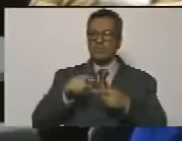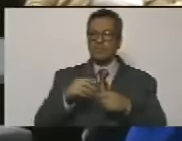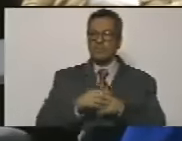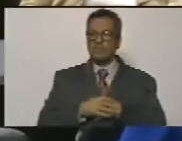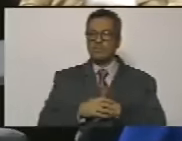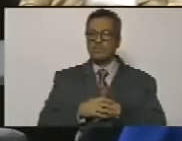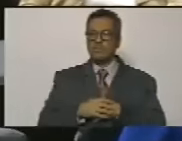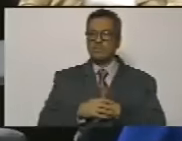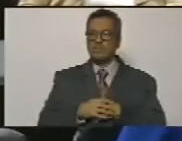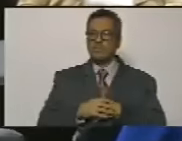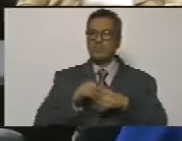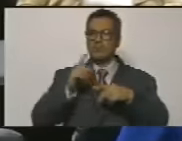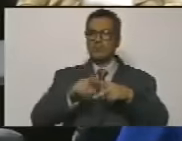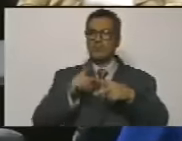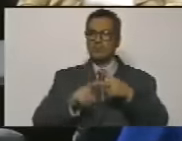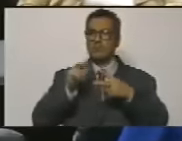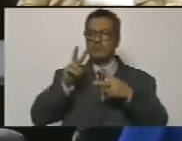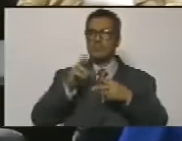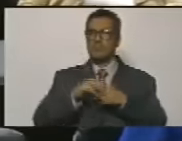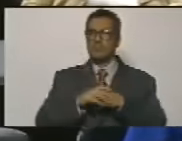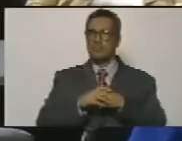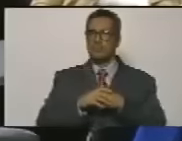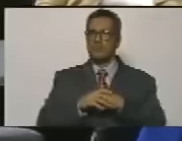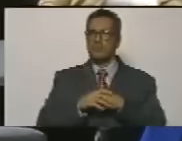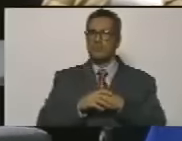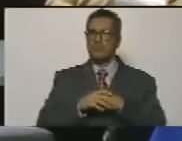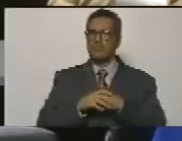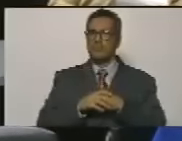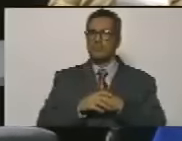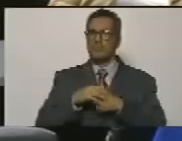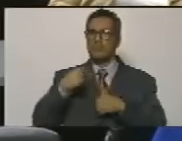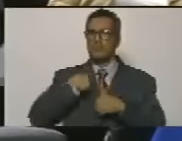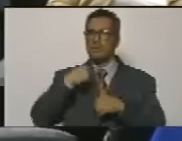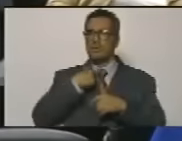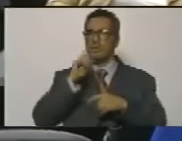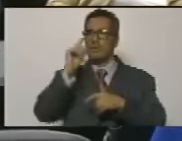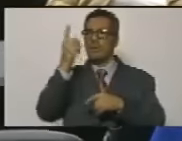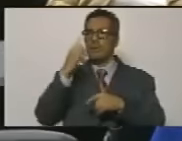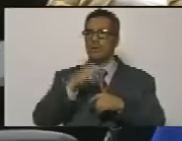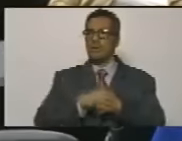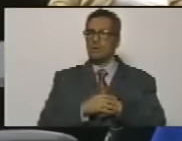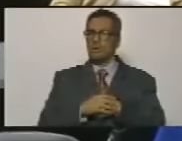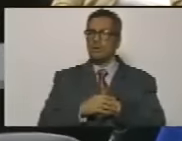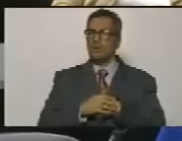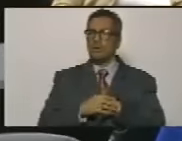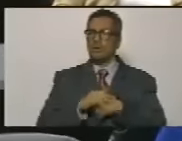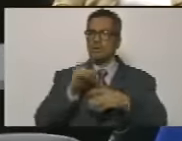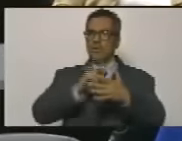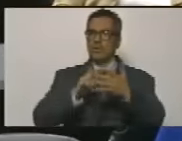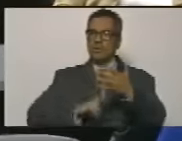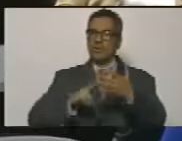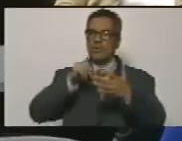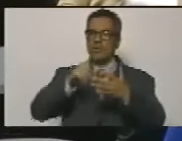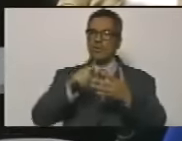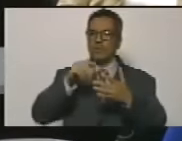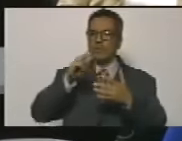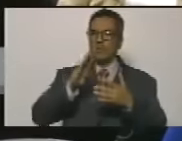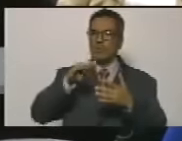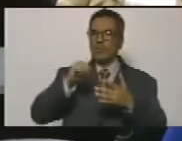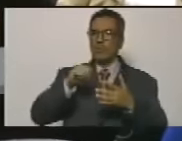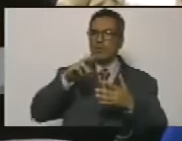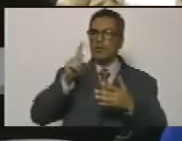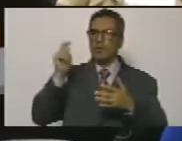segundo yo fui uno de primeros que me leí el libro de Betancur